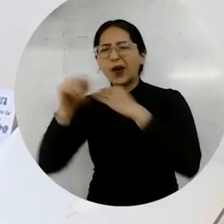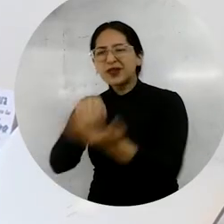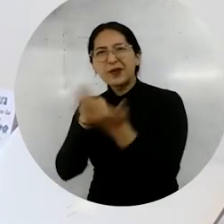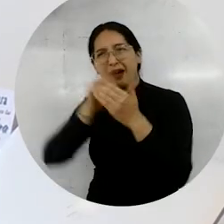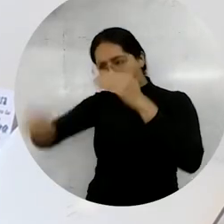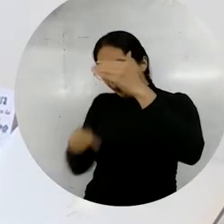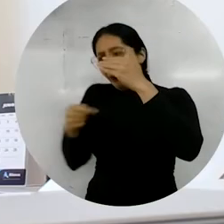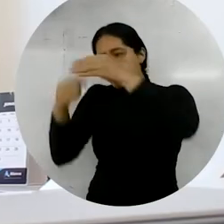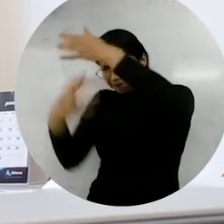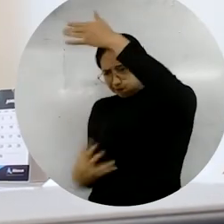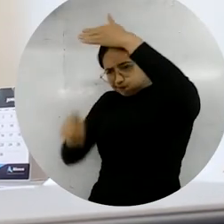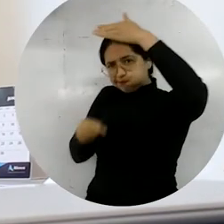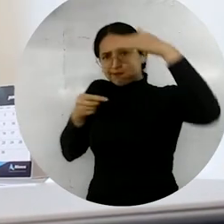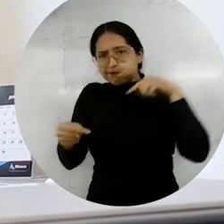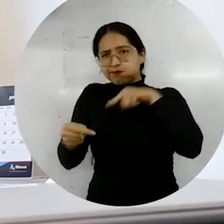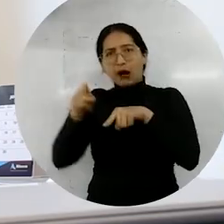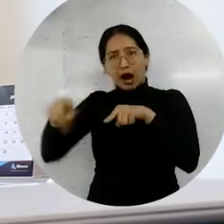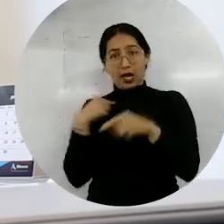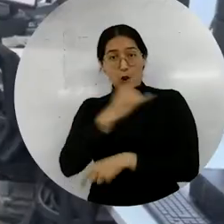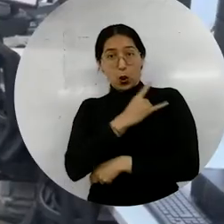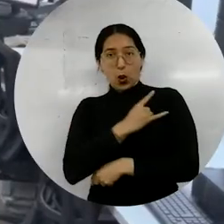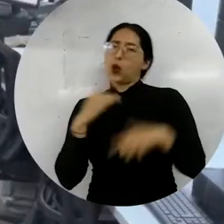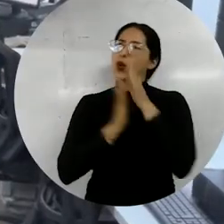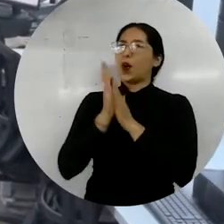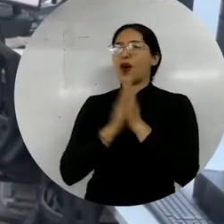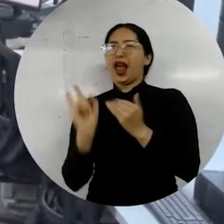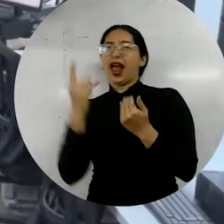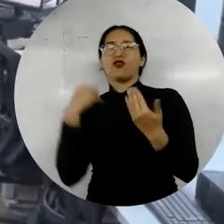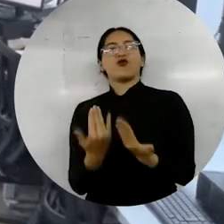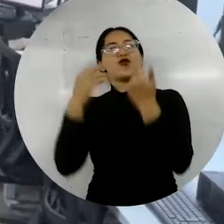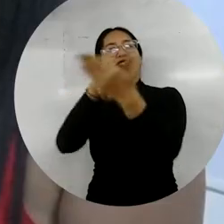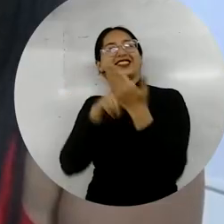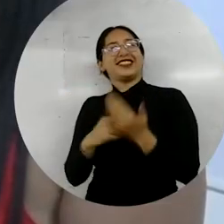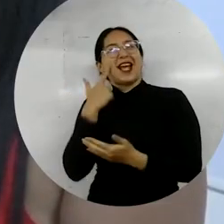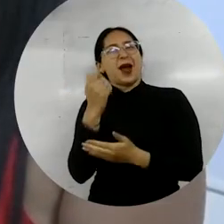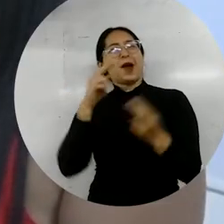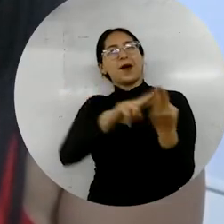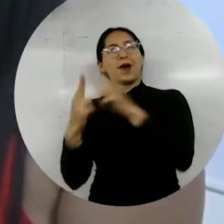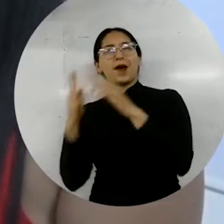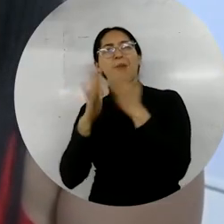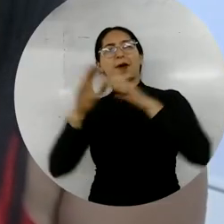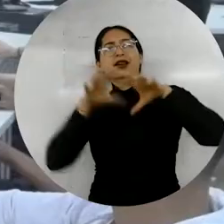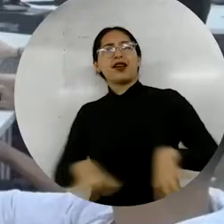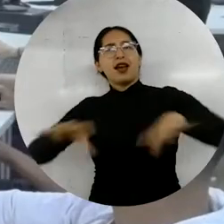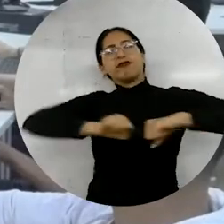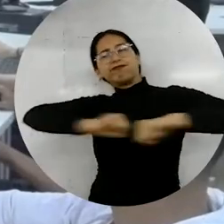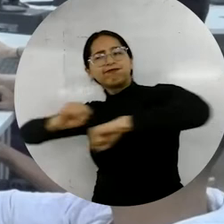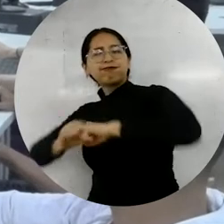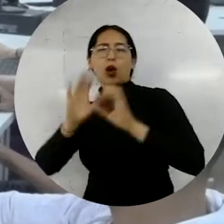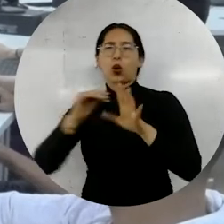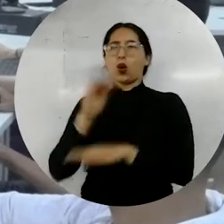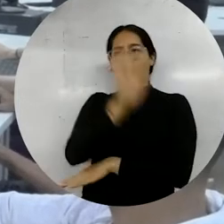duda por ese gran enfoque de darle a la investigación ese elemento también práctico en lo que tiene que ver con la